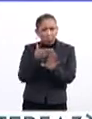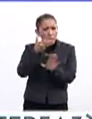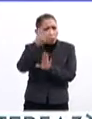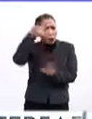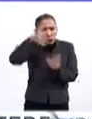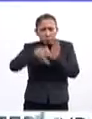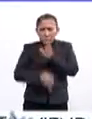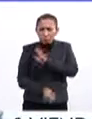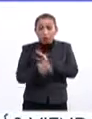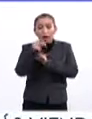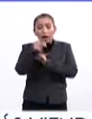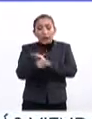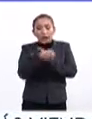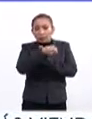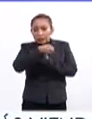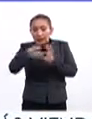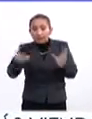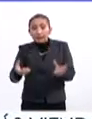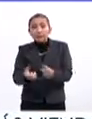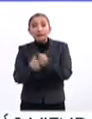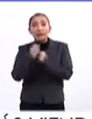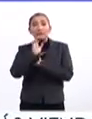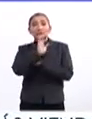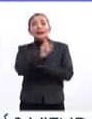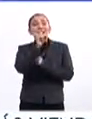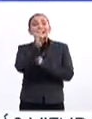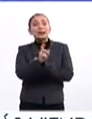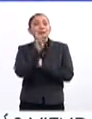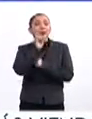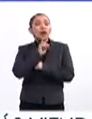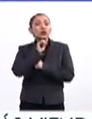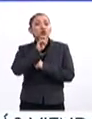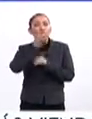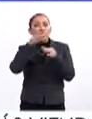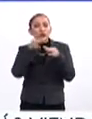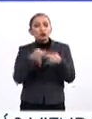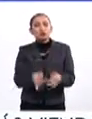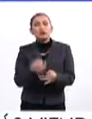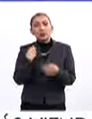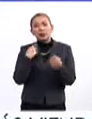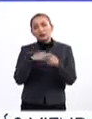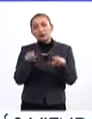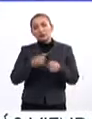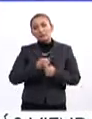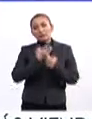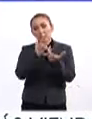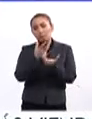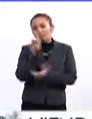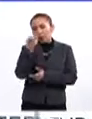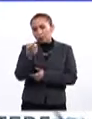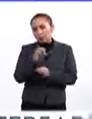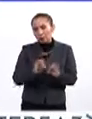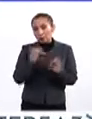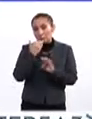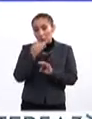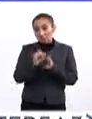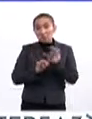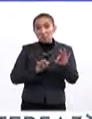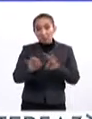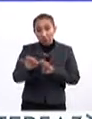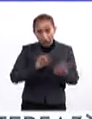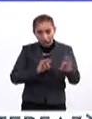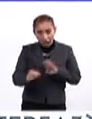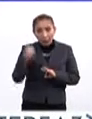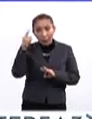en serio, ser rescate a la Sor Juana original de muchos versos. Yo creo que sería muy buen trabajo,